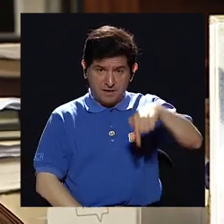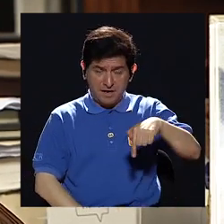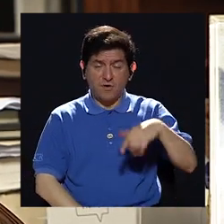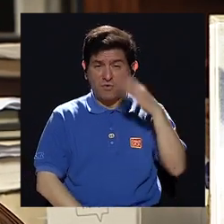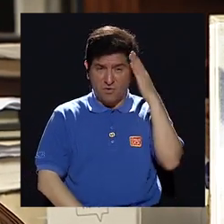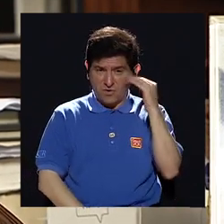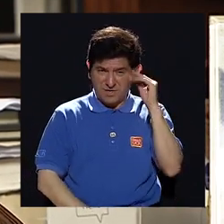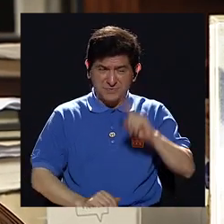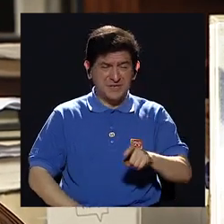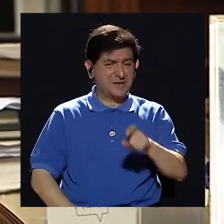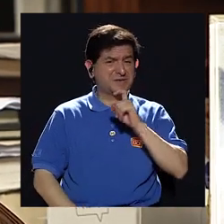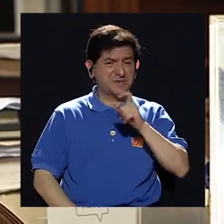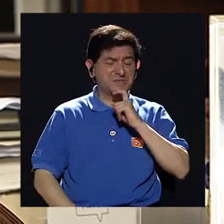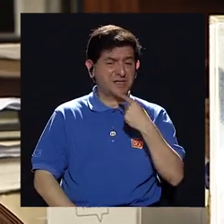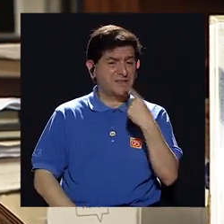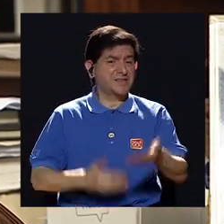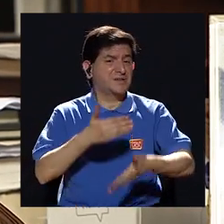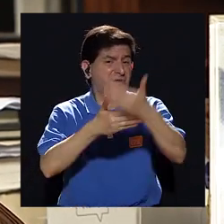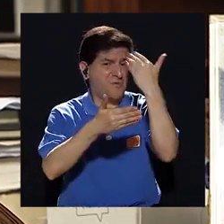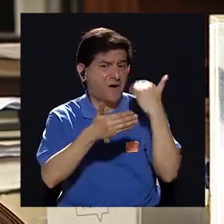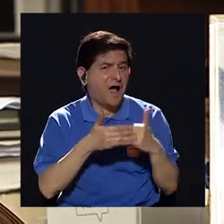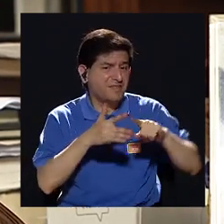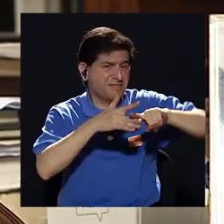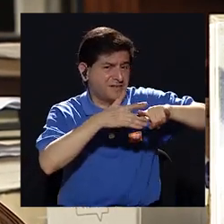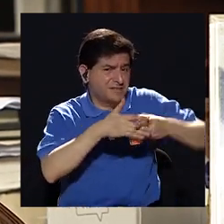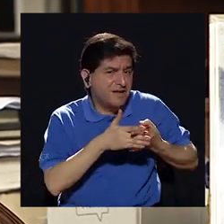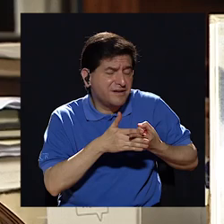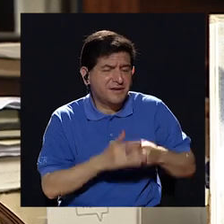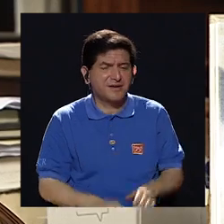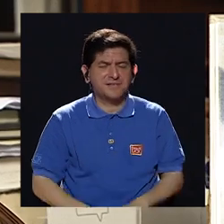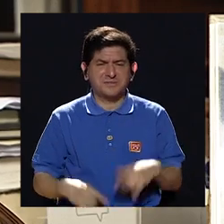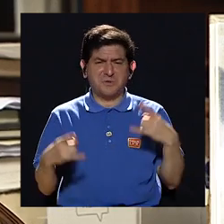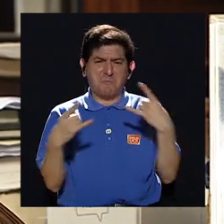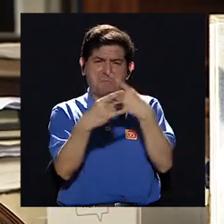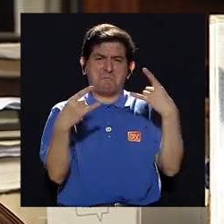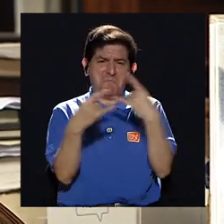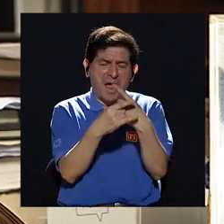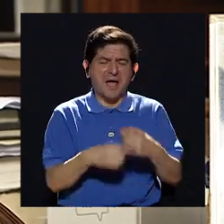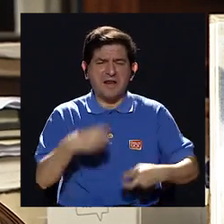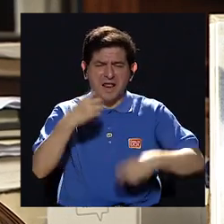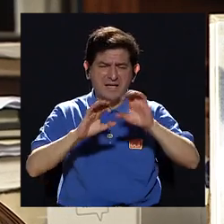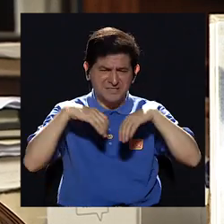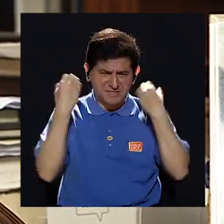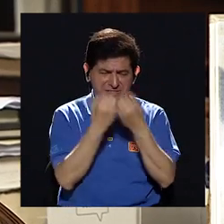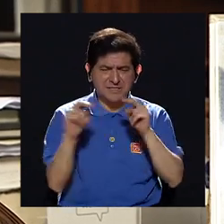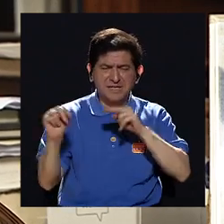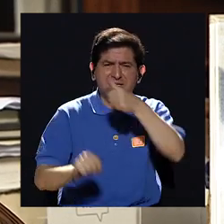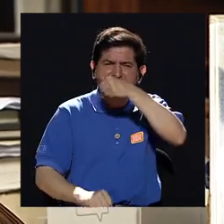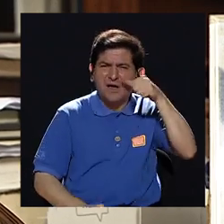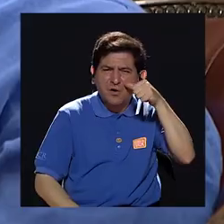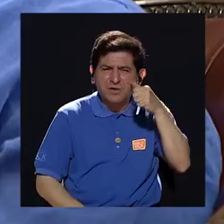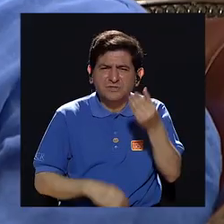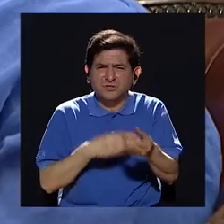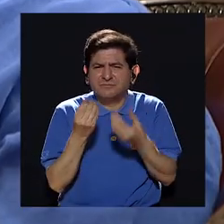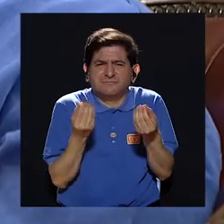vivencian una realidad muy dura como la que ha comentado usted al inicio con las maras el crimen organizado el narcotráfico